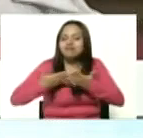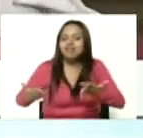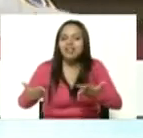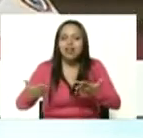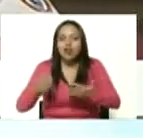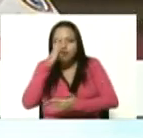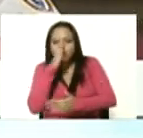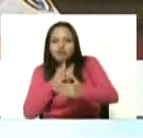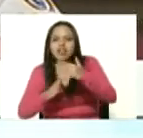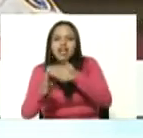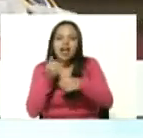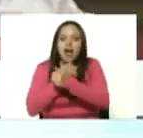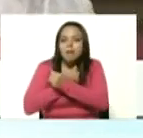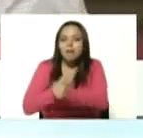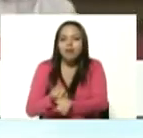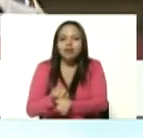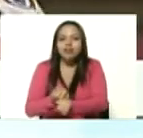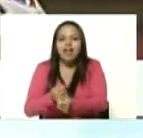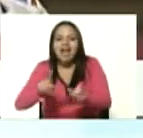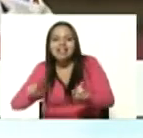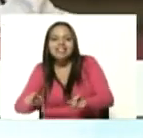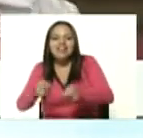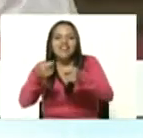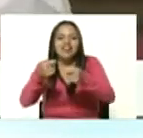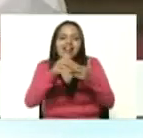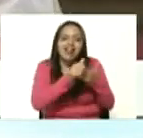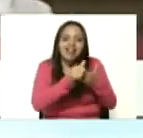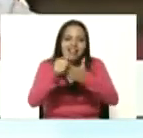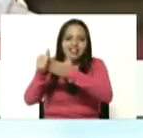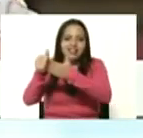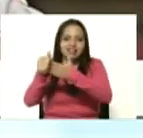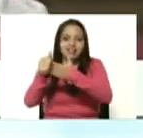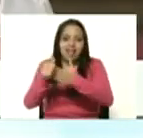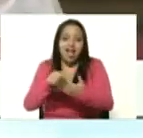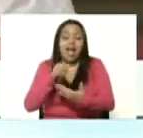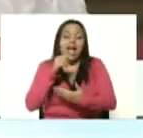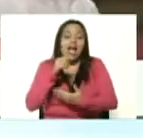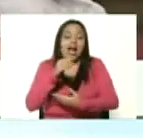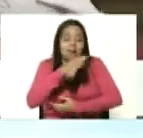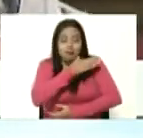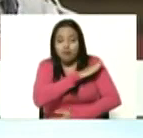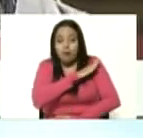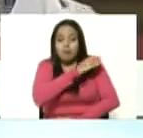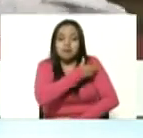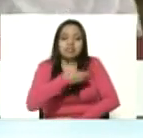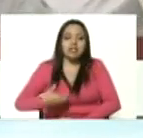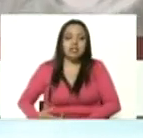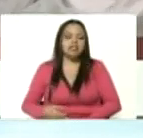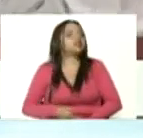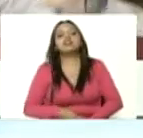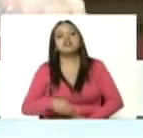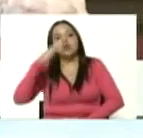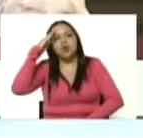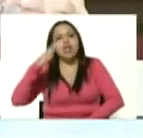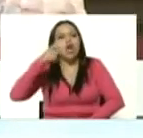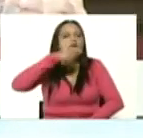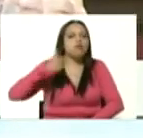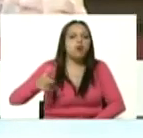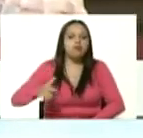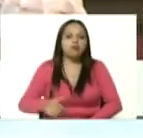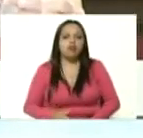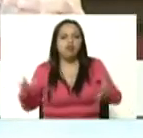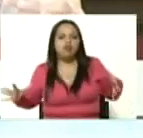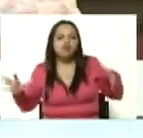sencillez y con ese amor a rescatar a su líder su presidente soldado y pueblo pueblo y soldado